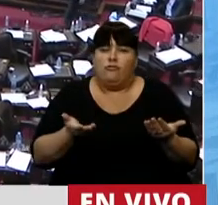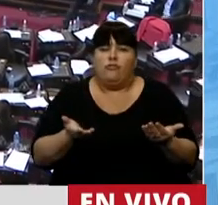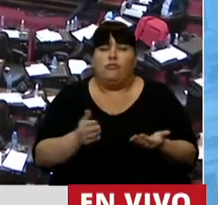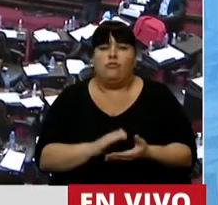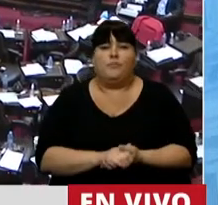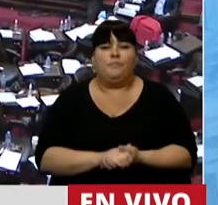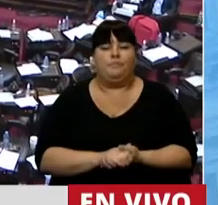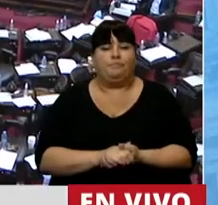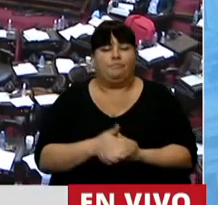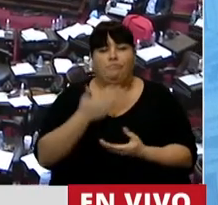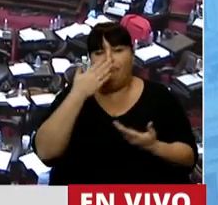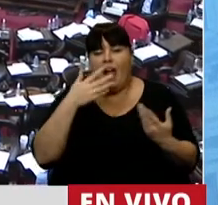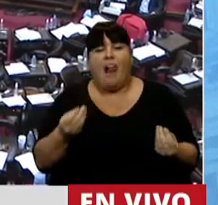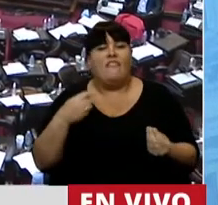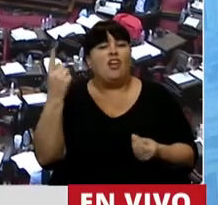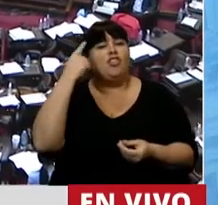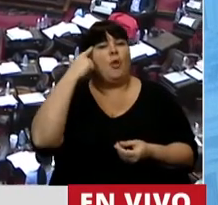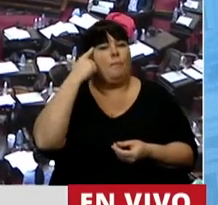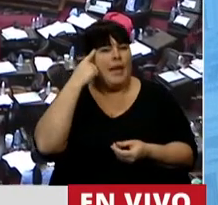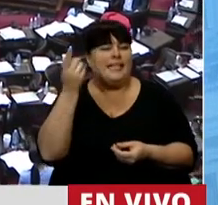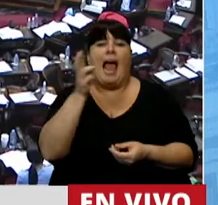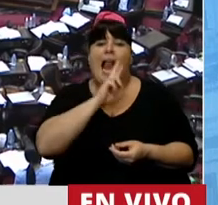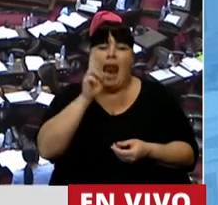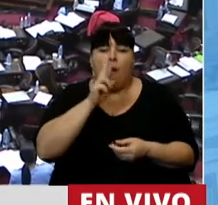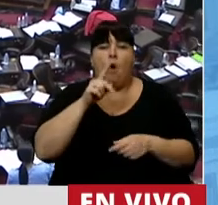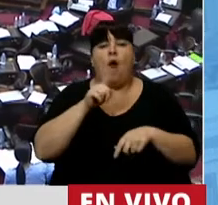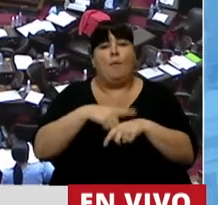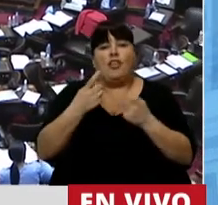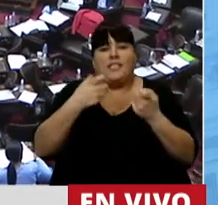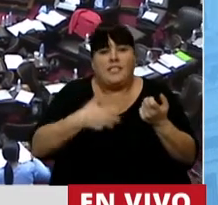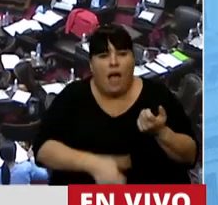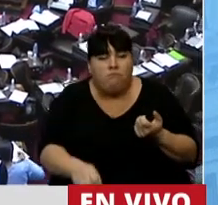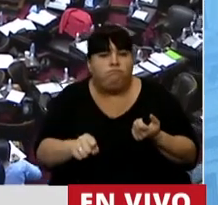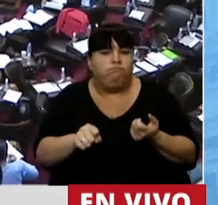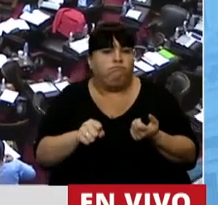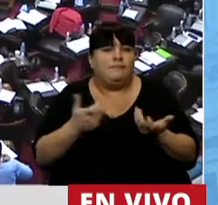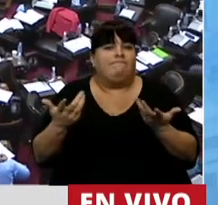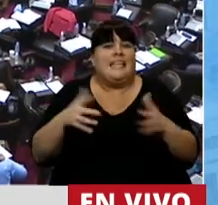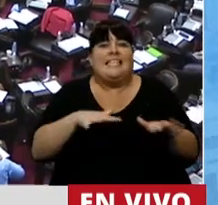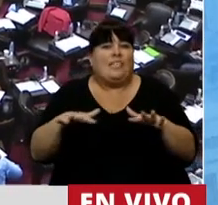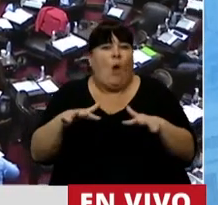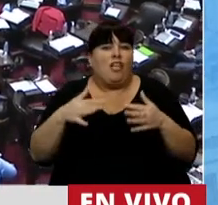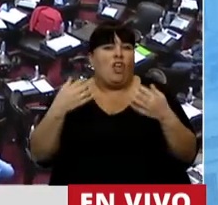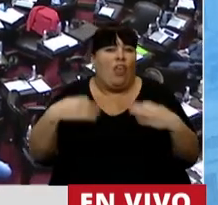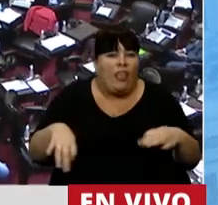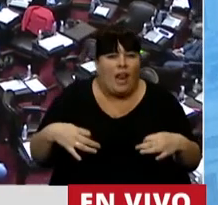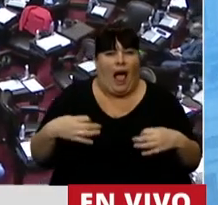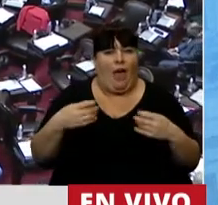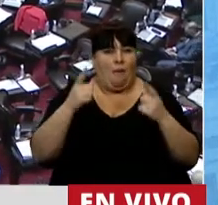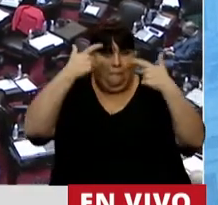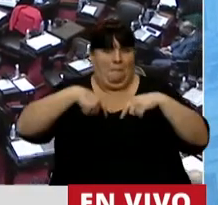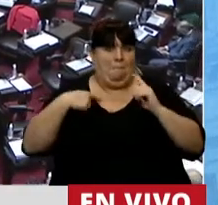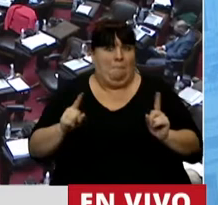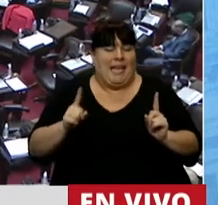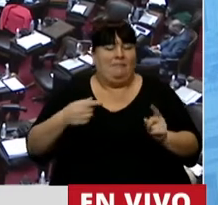Entonces, en definitiva, lo que se piensa es que una mujer que atraviesa esta situación se encuentra en una situación de vulnerabilidad por esa misma,